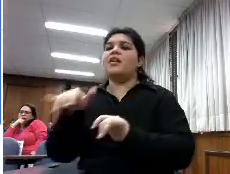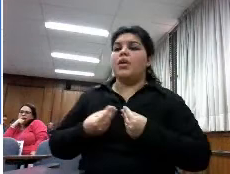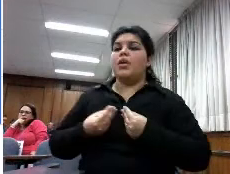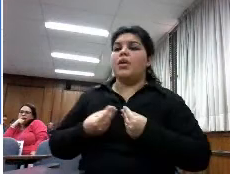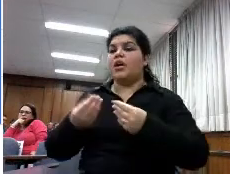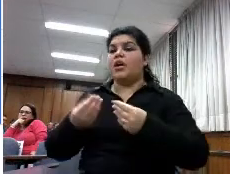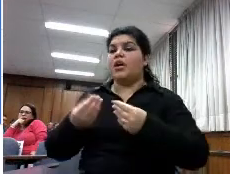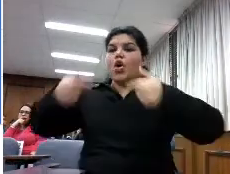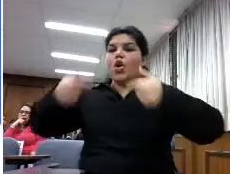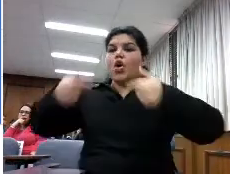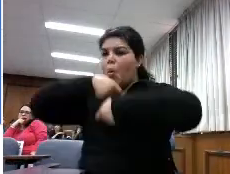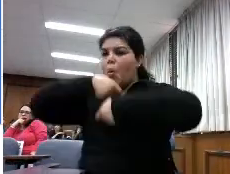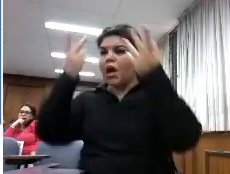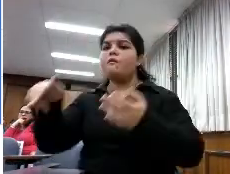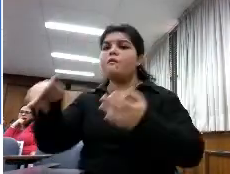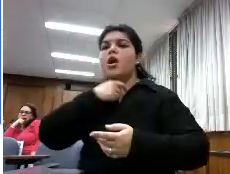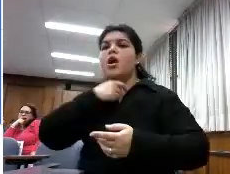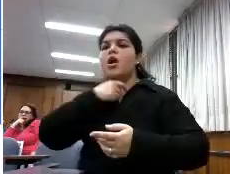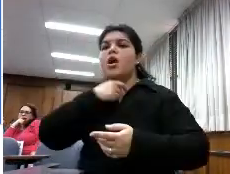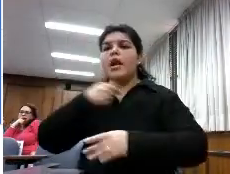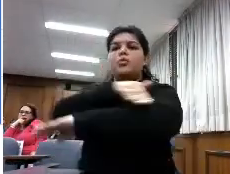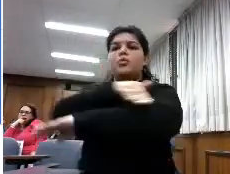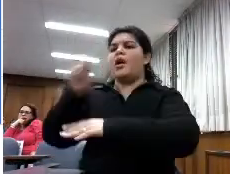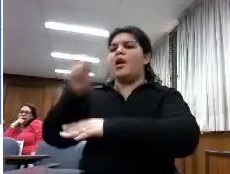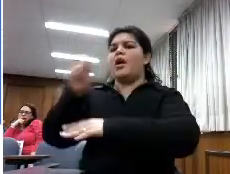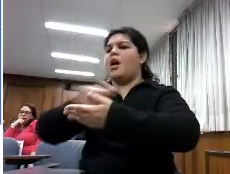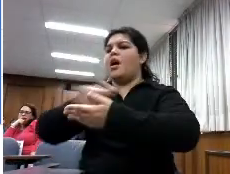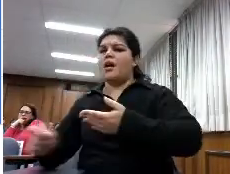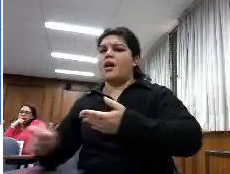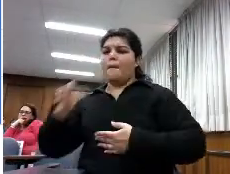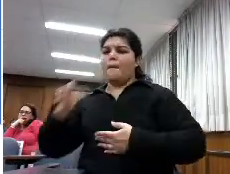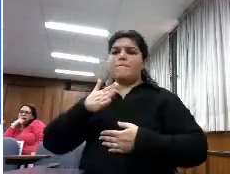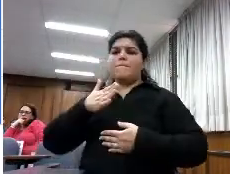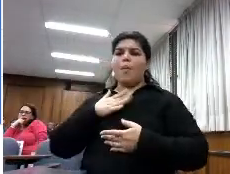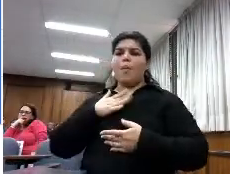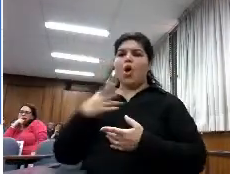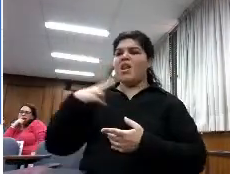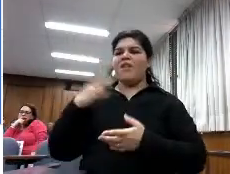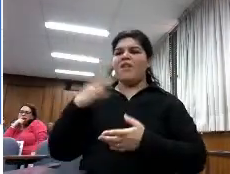o subrayar anotar personalizar el libro de alguna manera